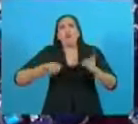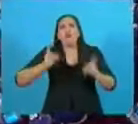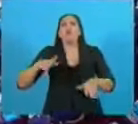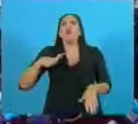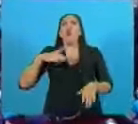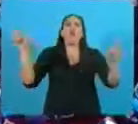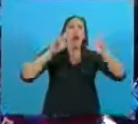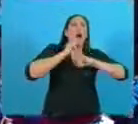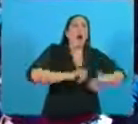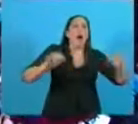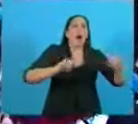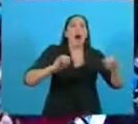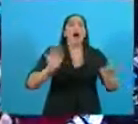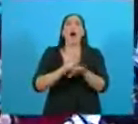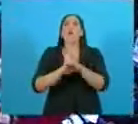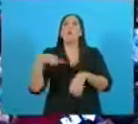los míos de comunicación.